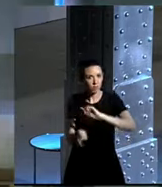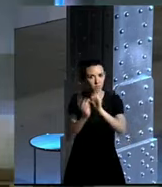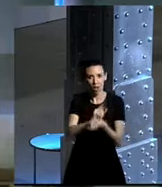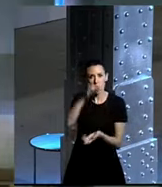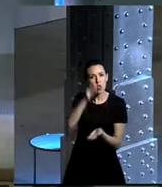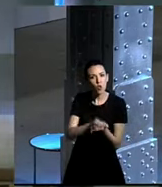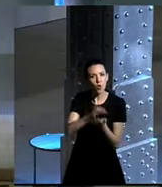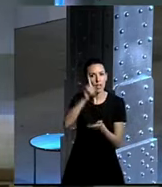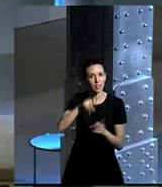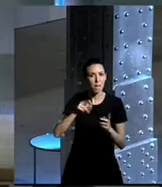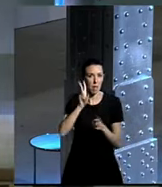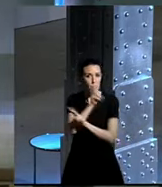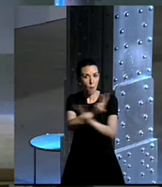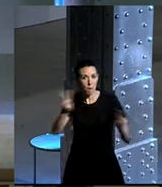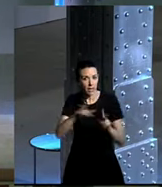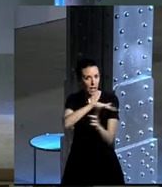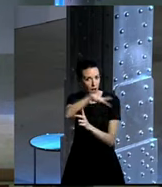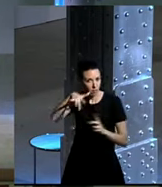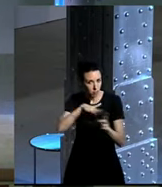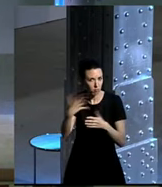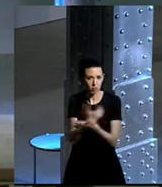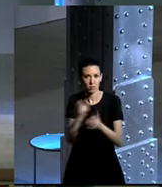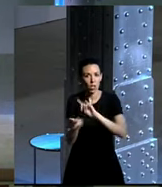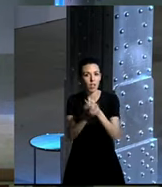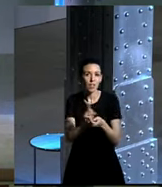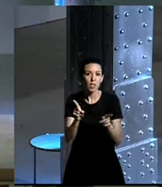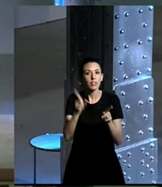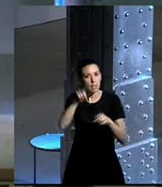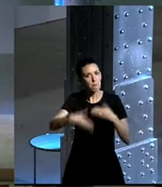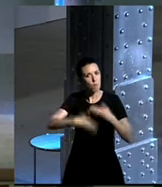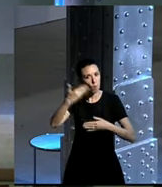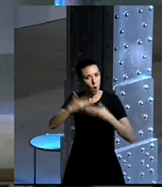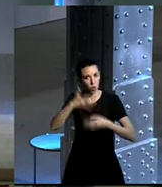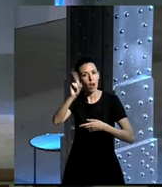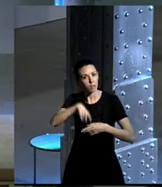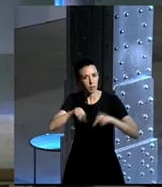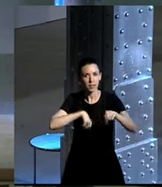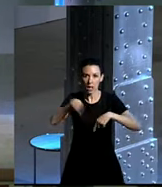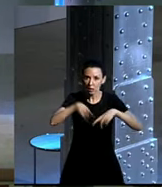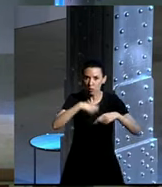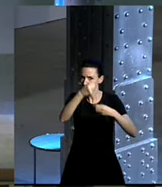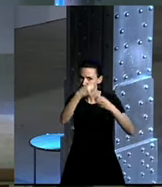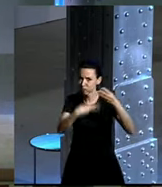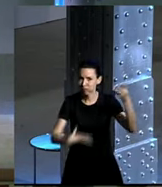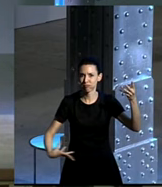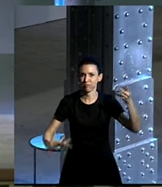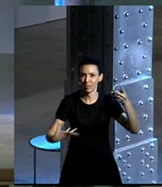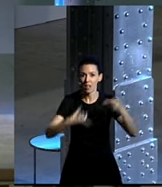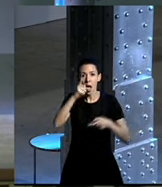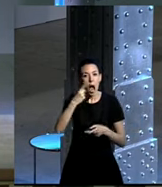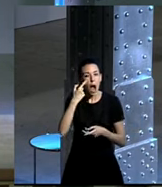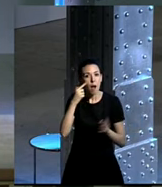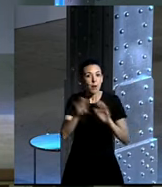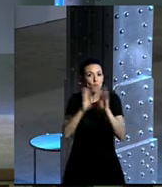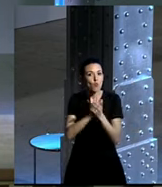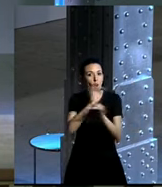transformación del paisaje y del paisanaje, como moda, como medio de transporte, y vamos a averiguar si el mundo es más